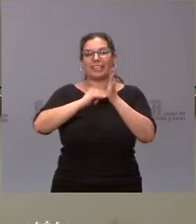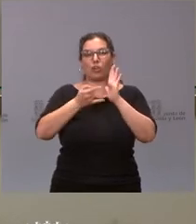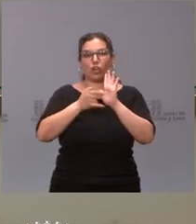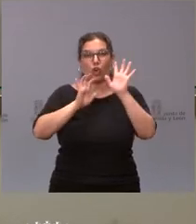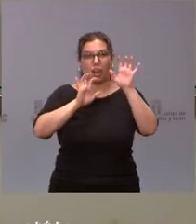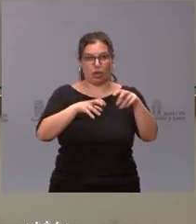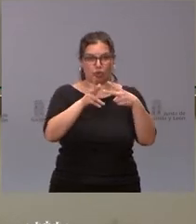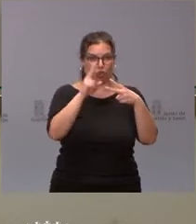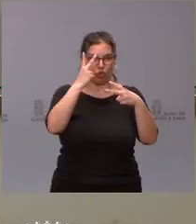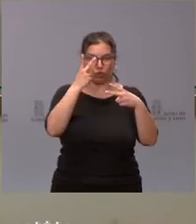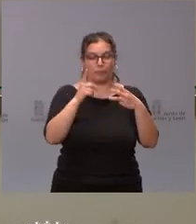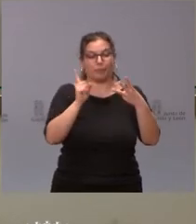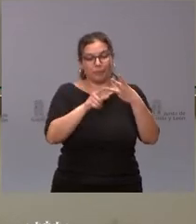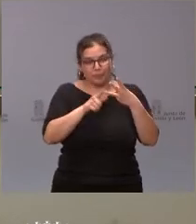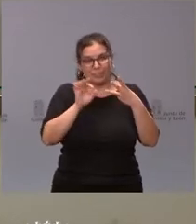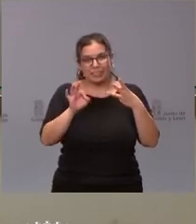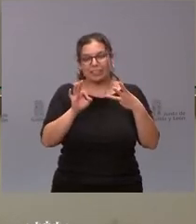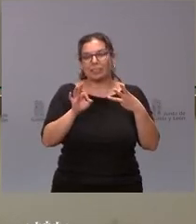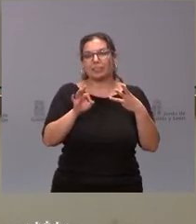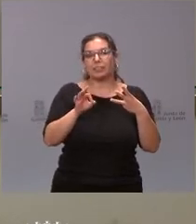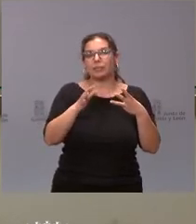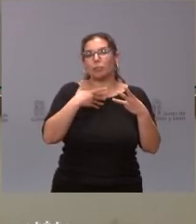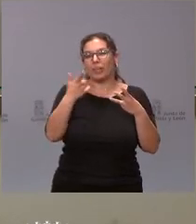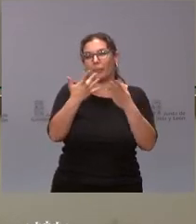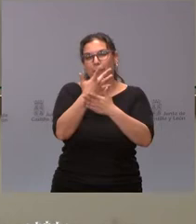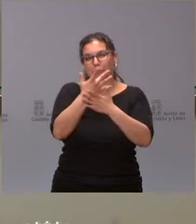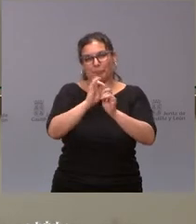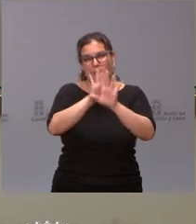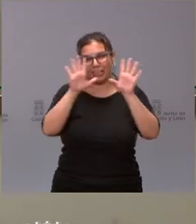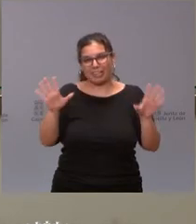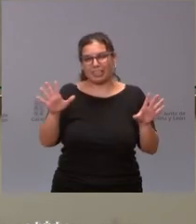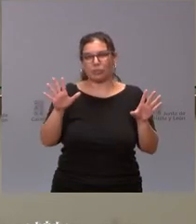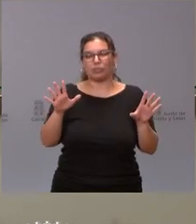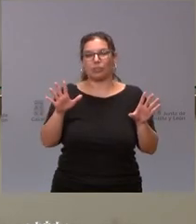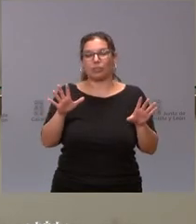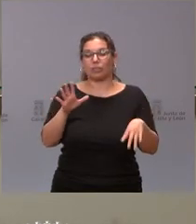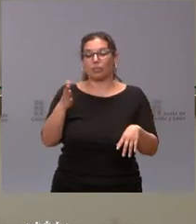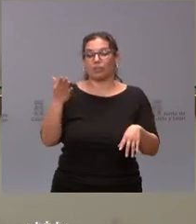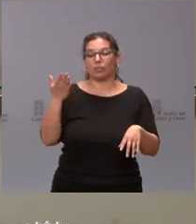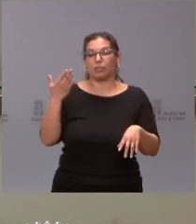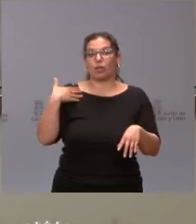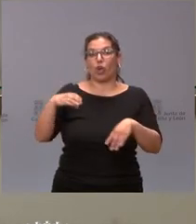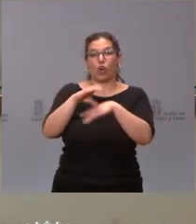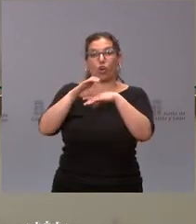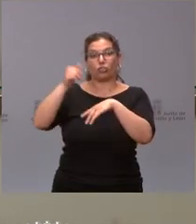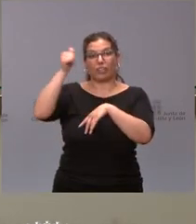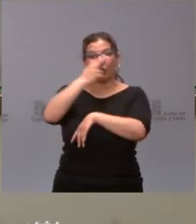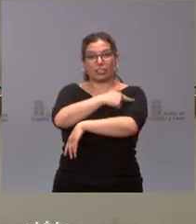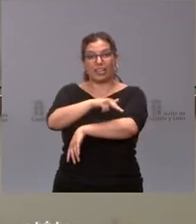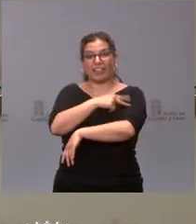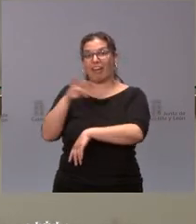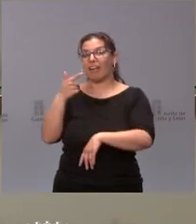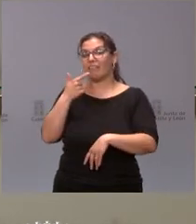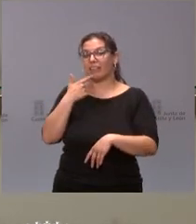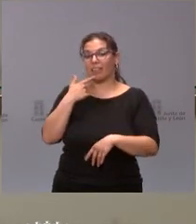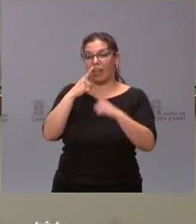que quiso decir o si nos puede concretar un poquito más cuando el consejero de Sanidad habla de que antes de que